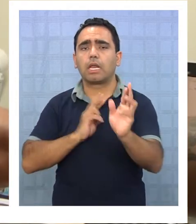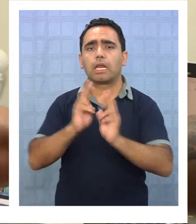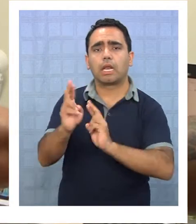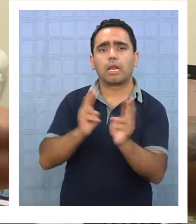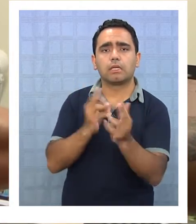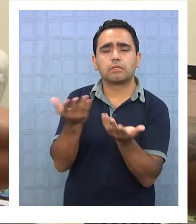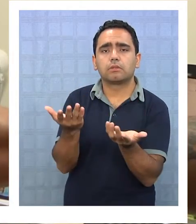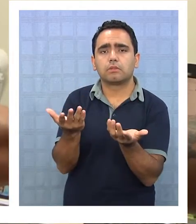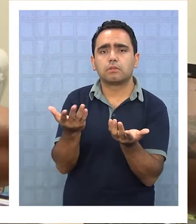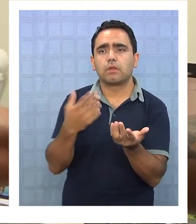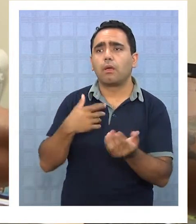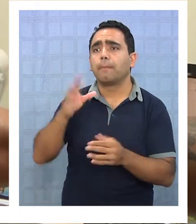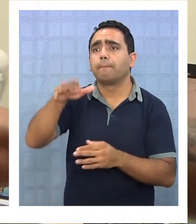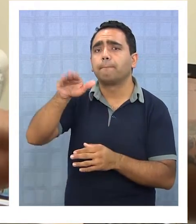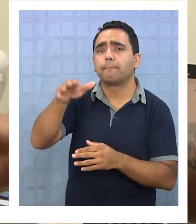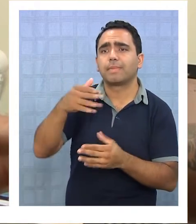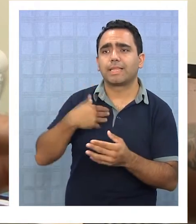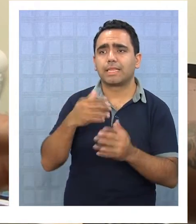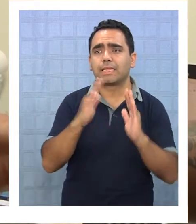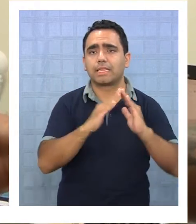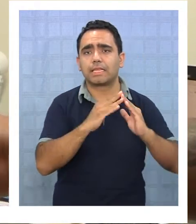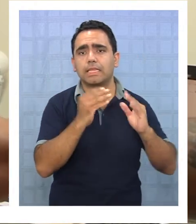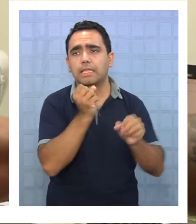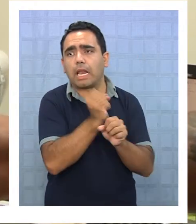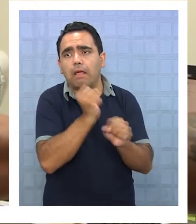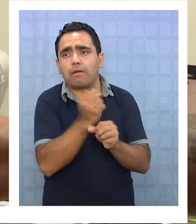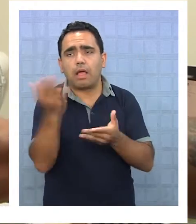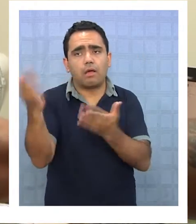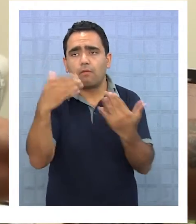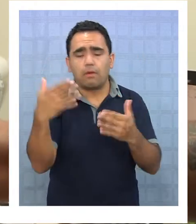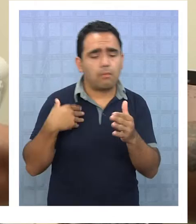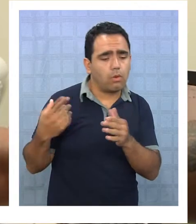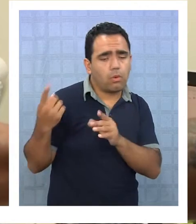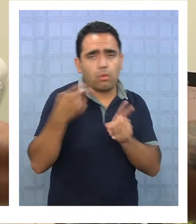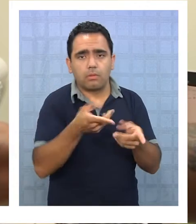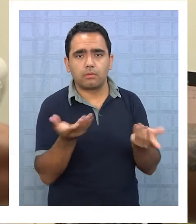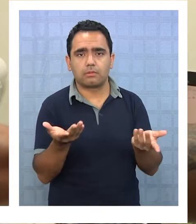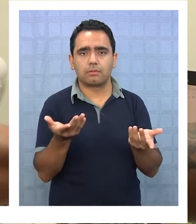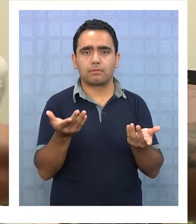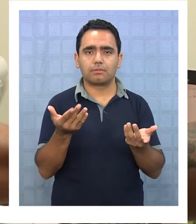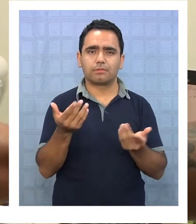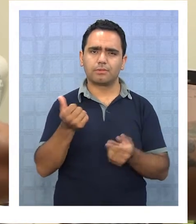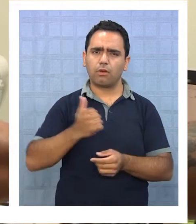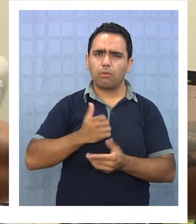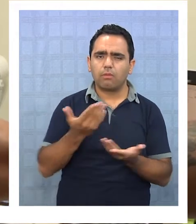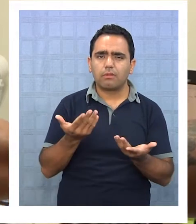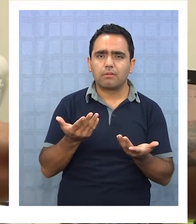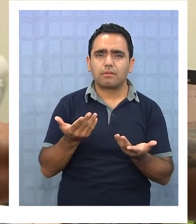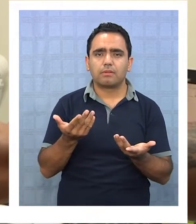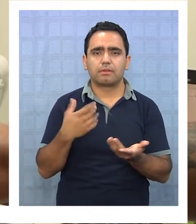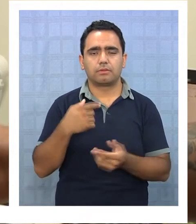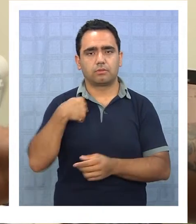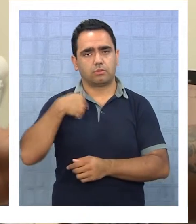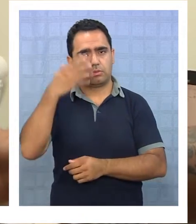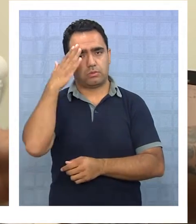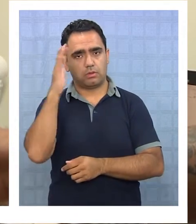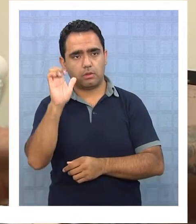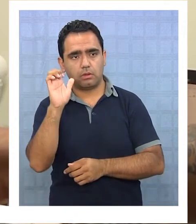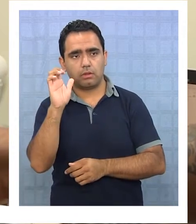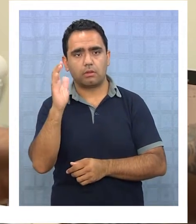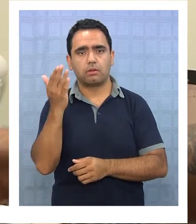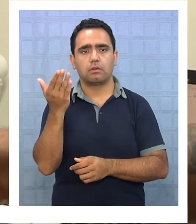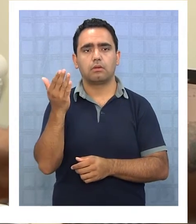relación va a ser en torno a cumplir el deber para el día siguiente o para el día que sea. Entonces creo que